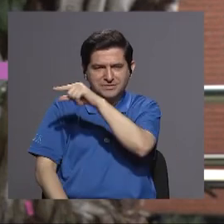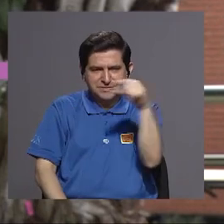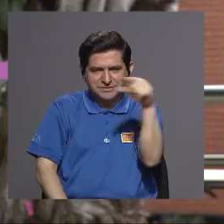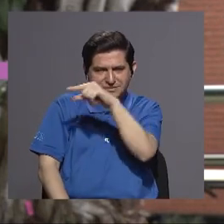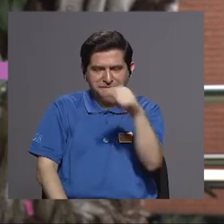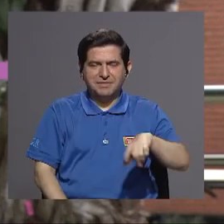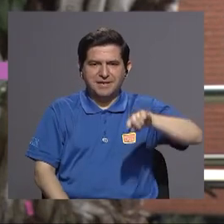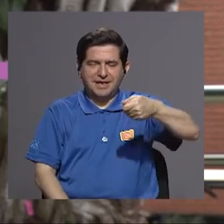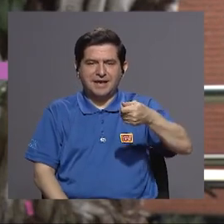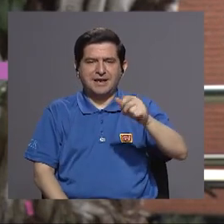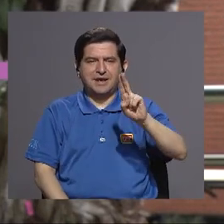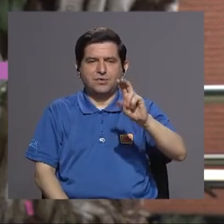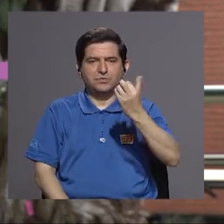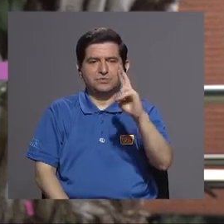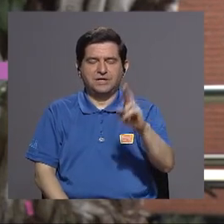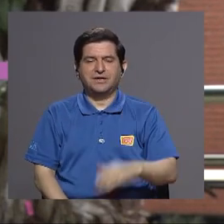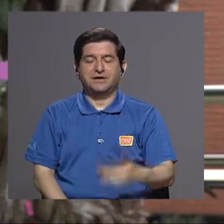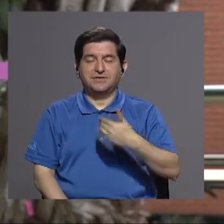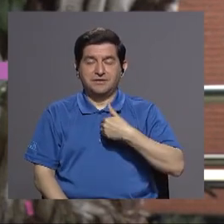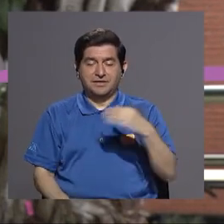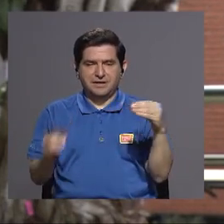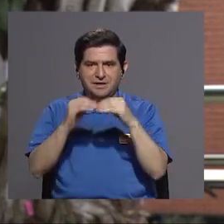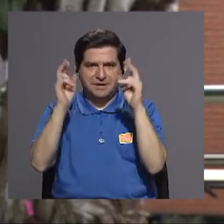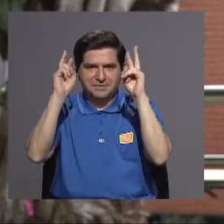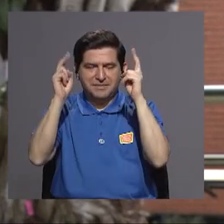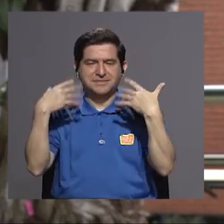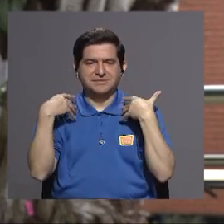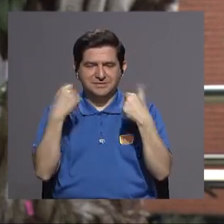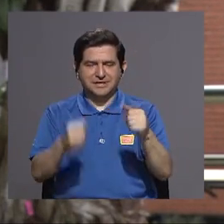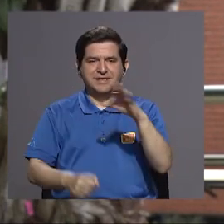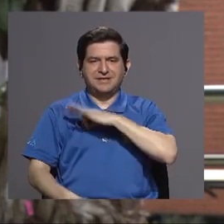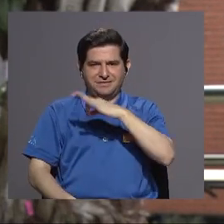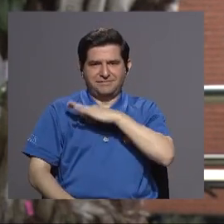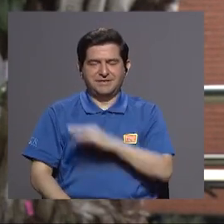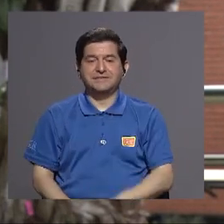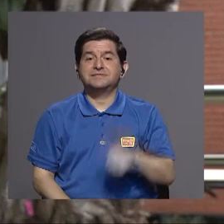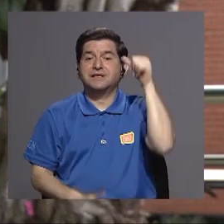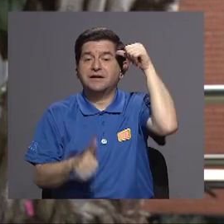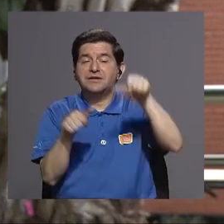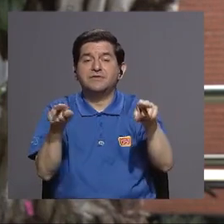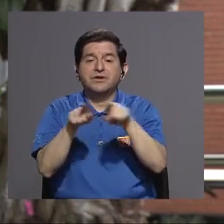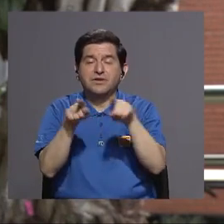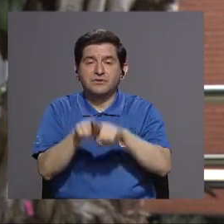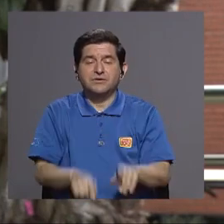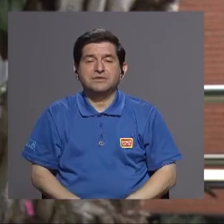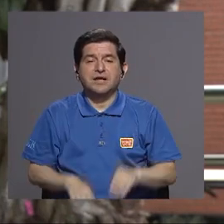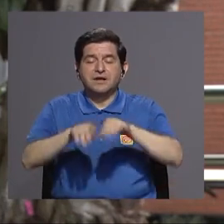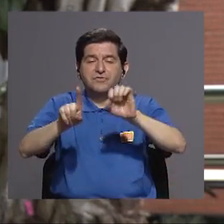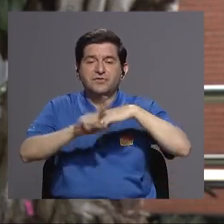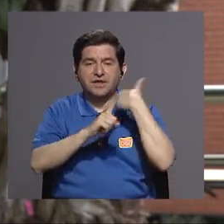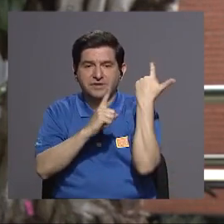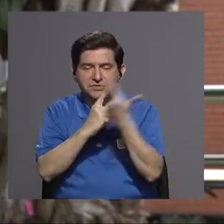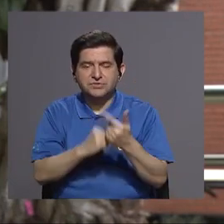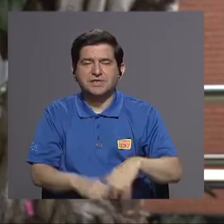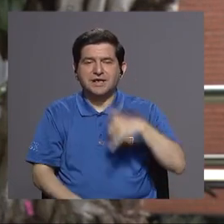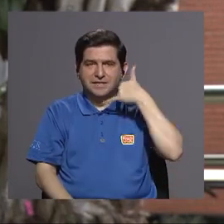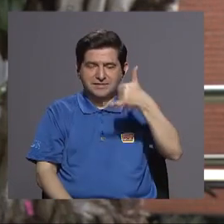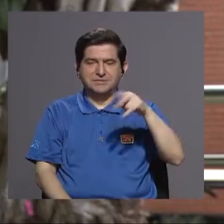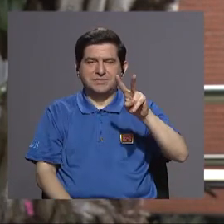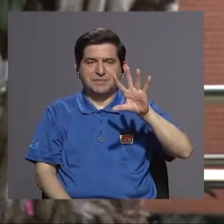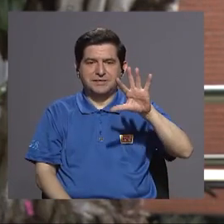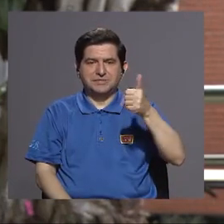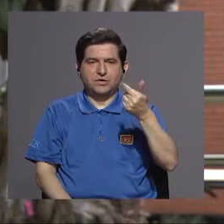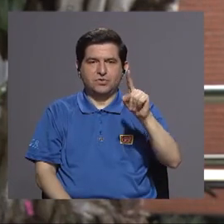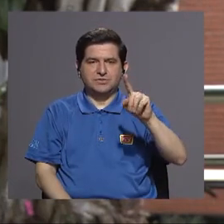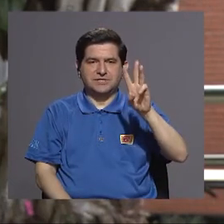semana por canal UCR donde tendremos más temas de salud y bienestar le recuerdo también nuestras redes sociales el teléfono 25